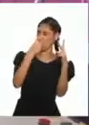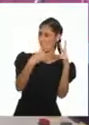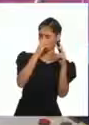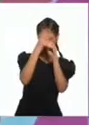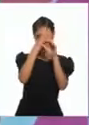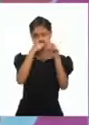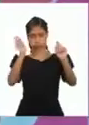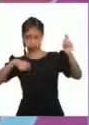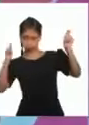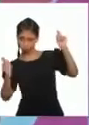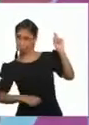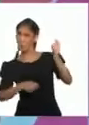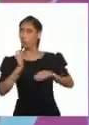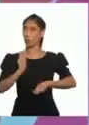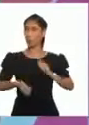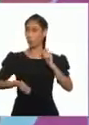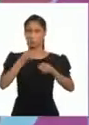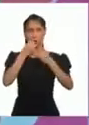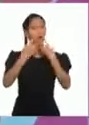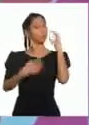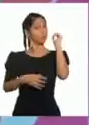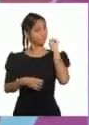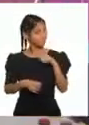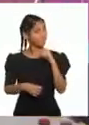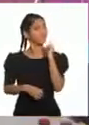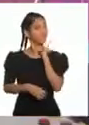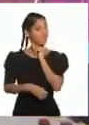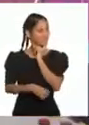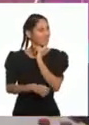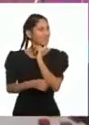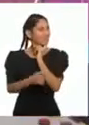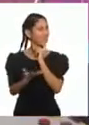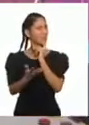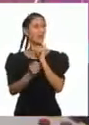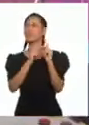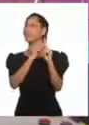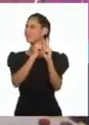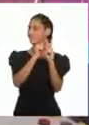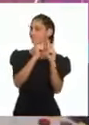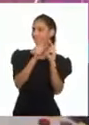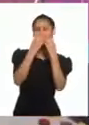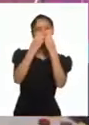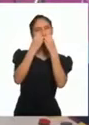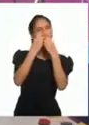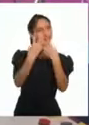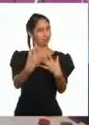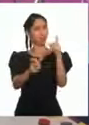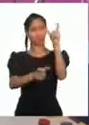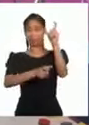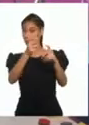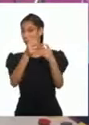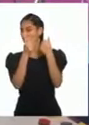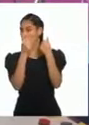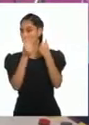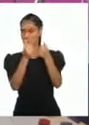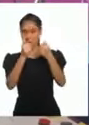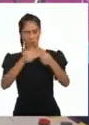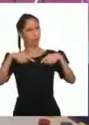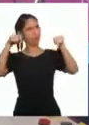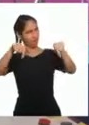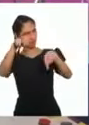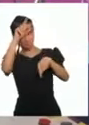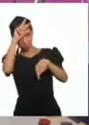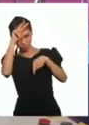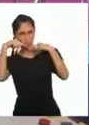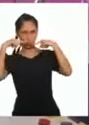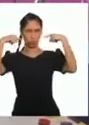¡Sí! Son grandes artistas de nuestro querido Perú. Y